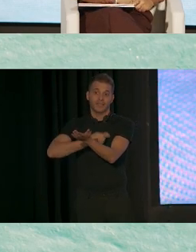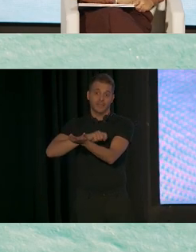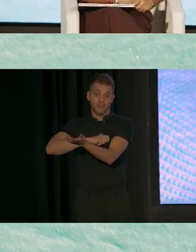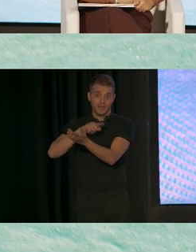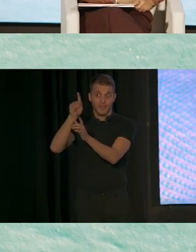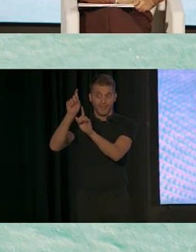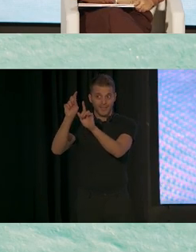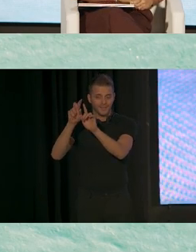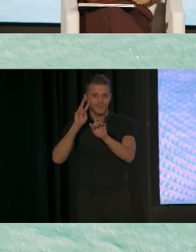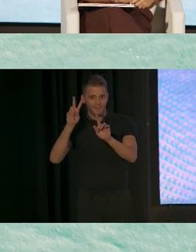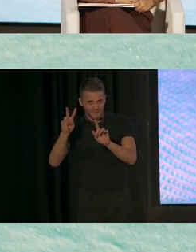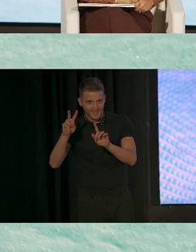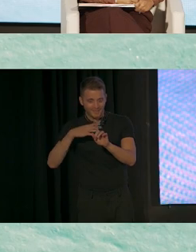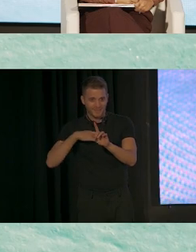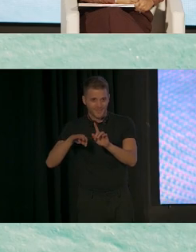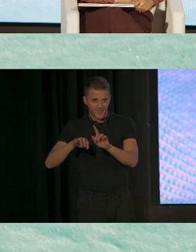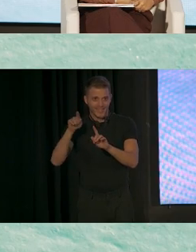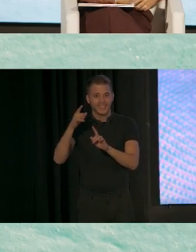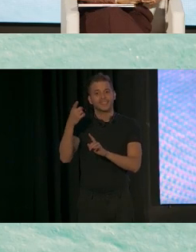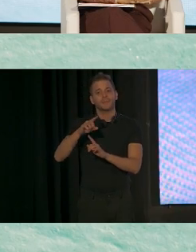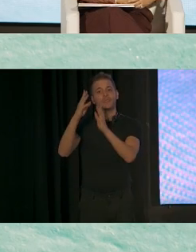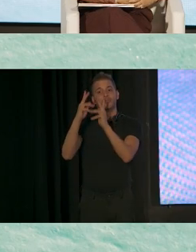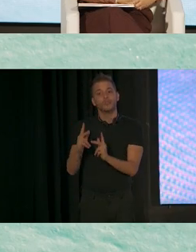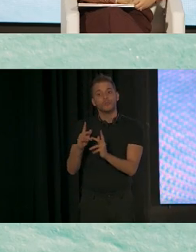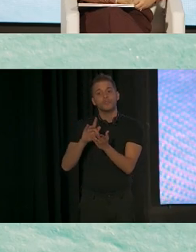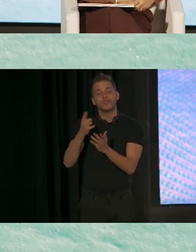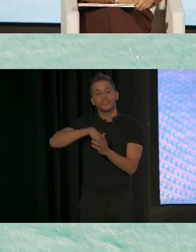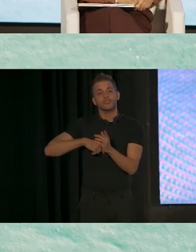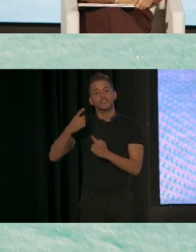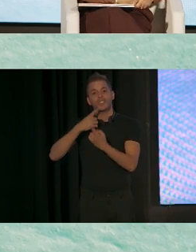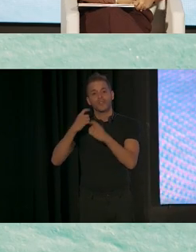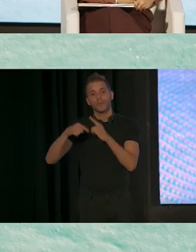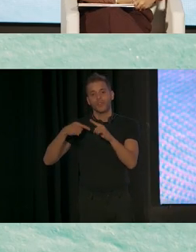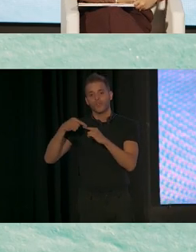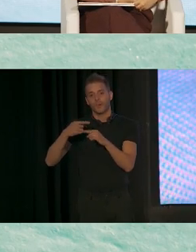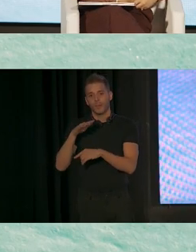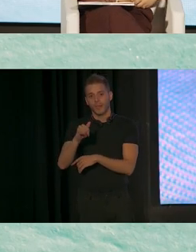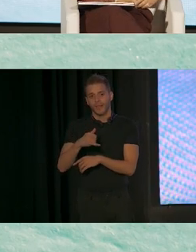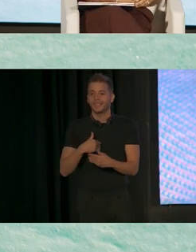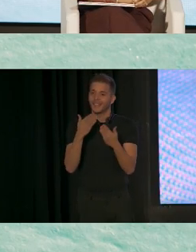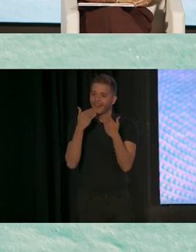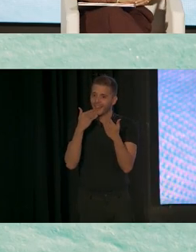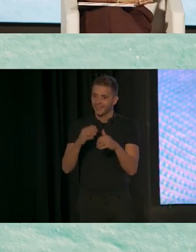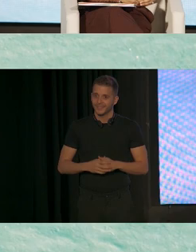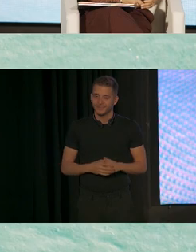en español. Y ahí está el número donde tenemos la información para las familias. Gracias.